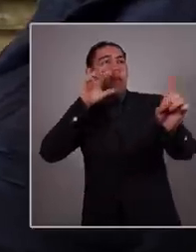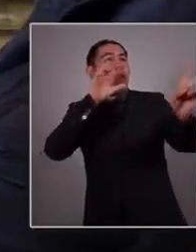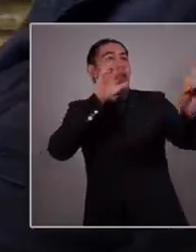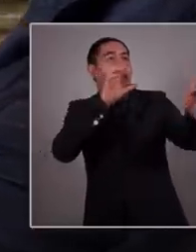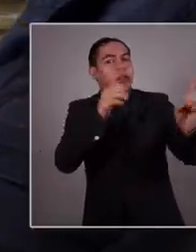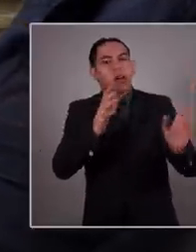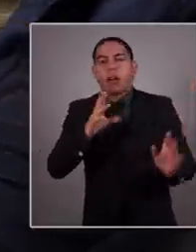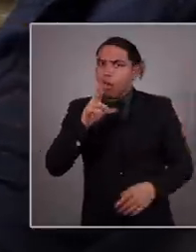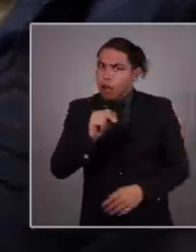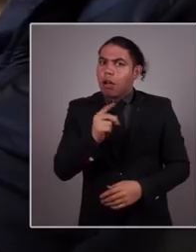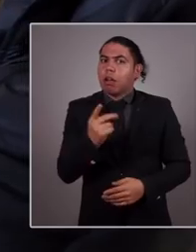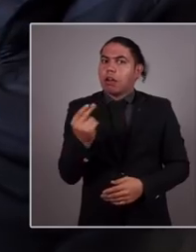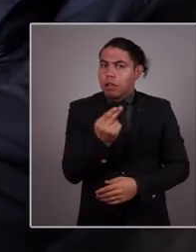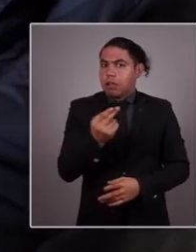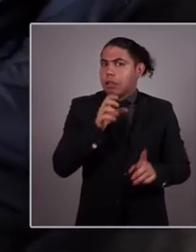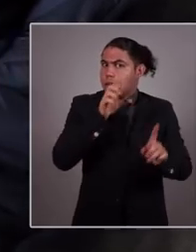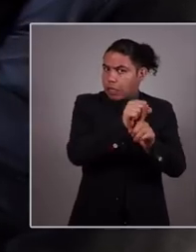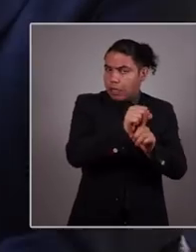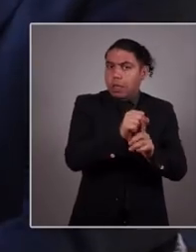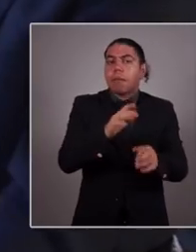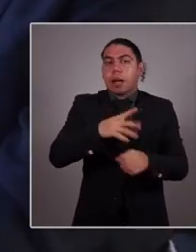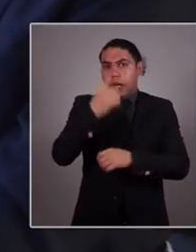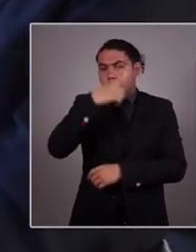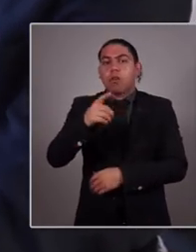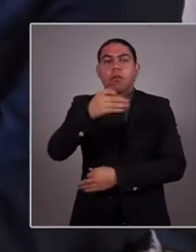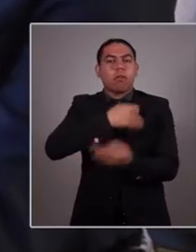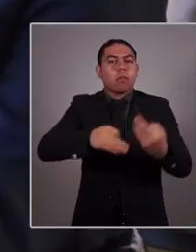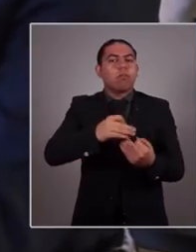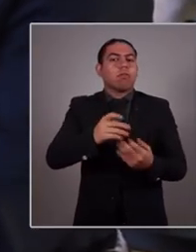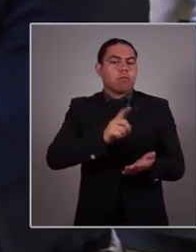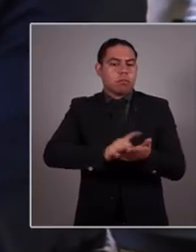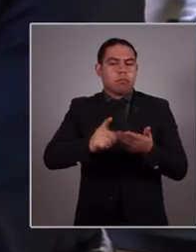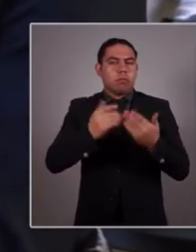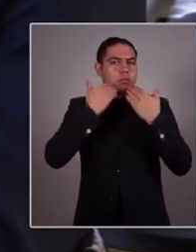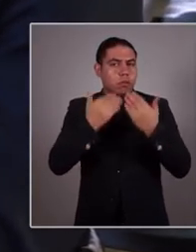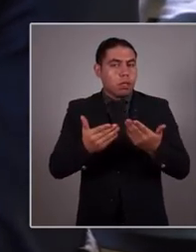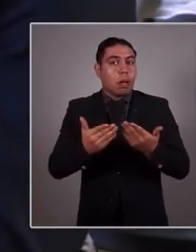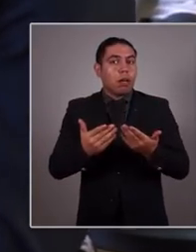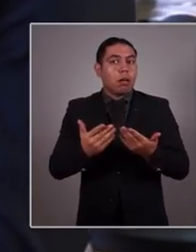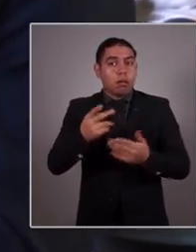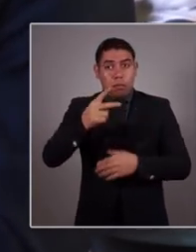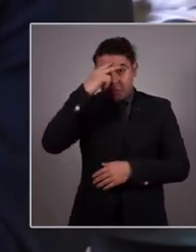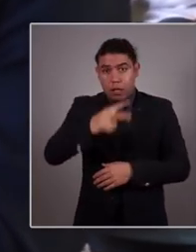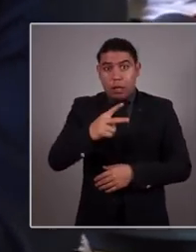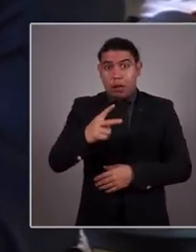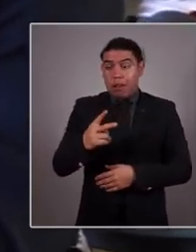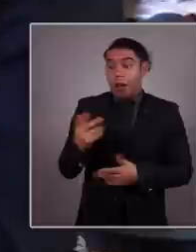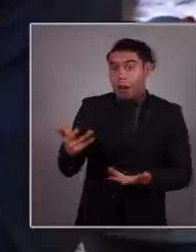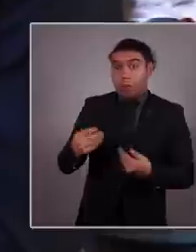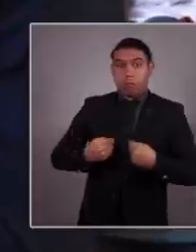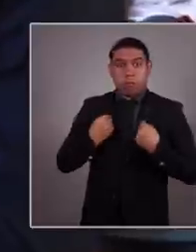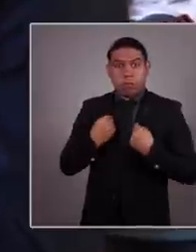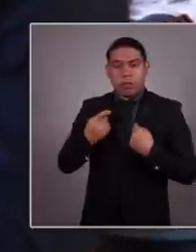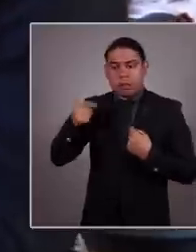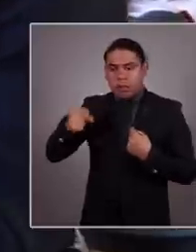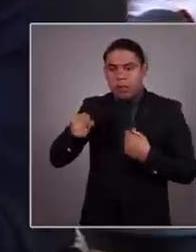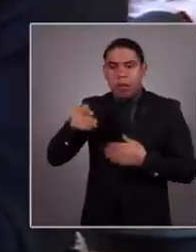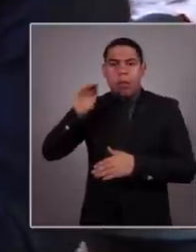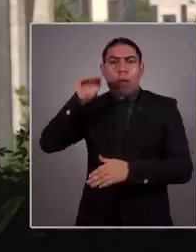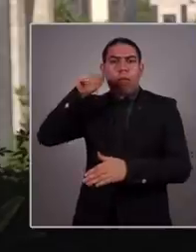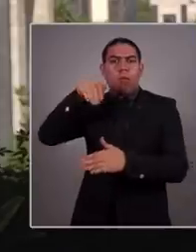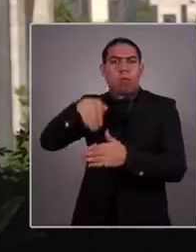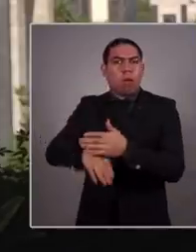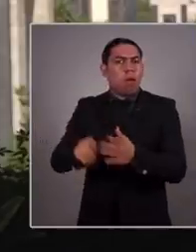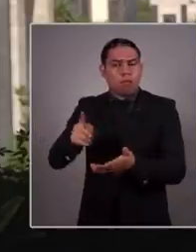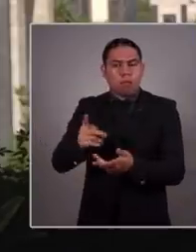Donde no existan fronteras artificiales para que todas ejercen sus derechos. México no merece vivir en esta crisis de múltiples caras.